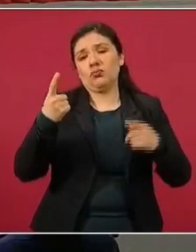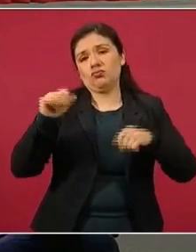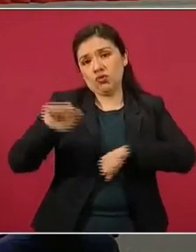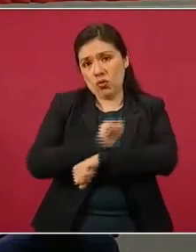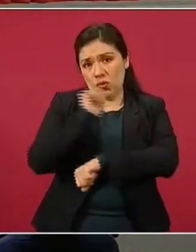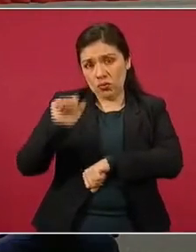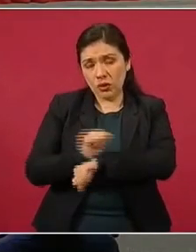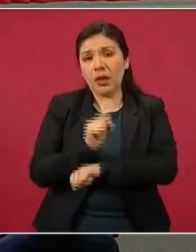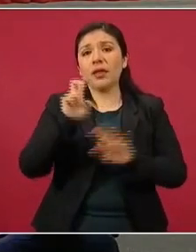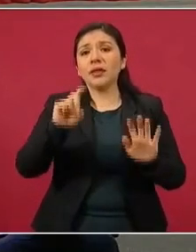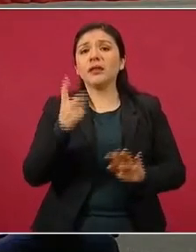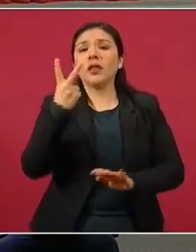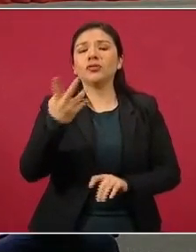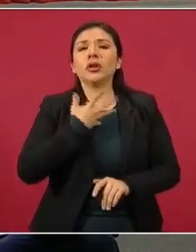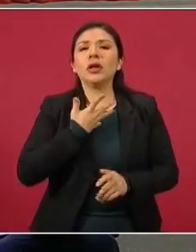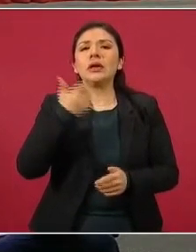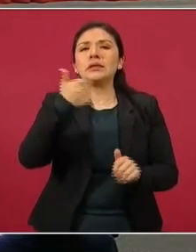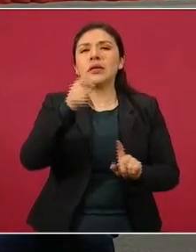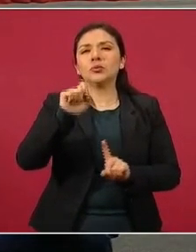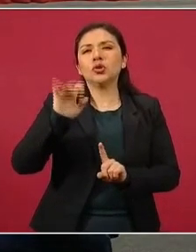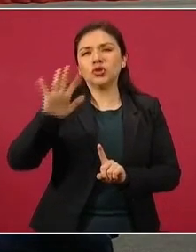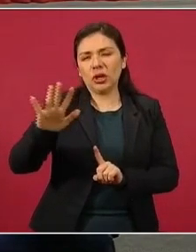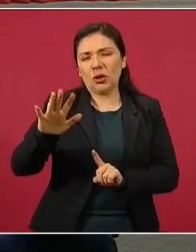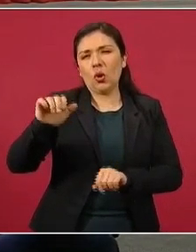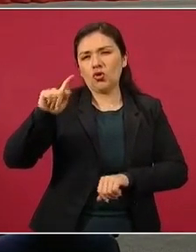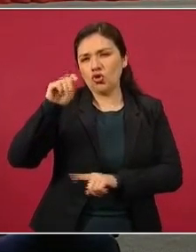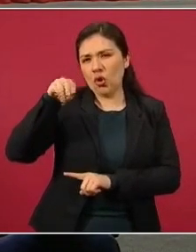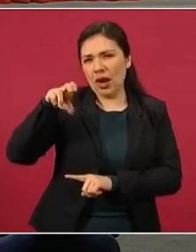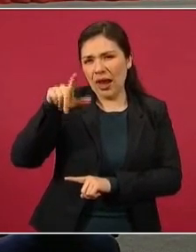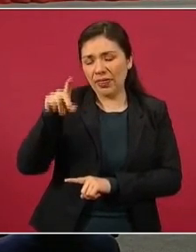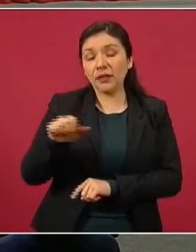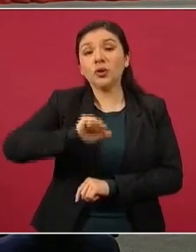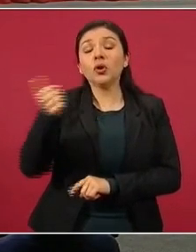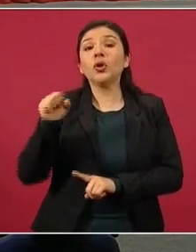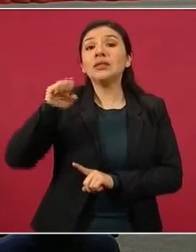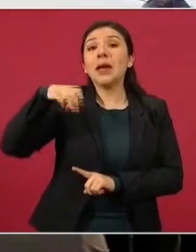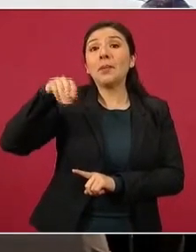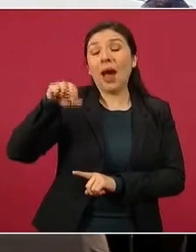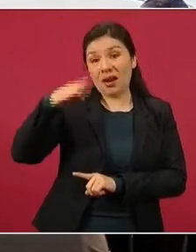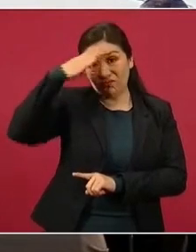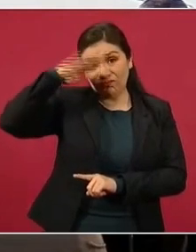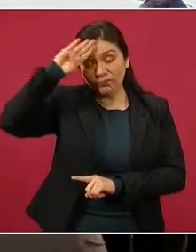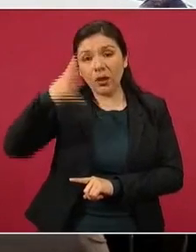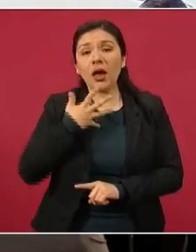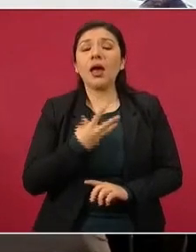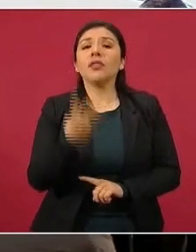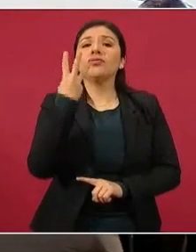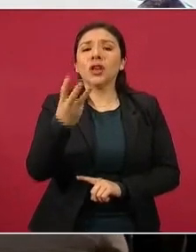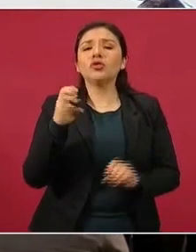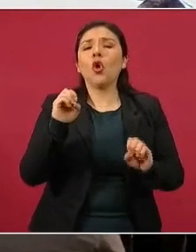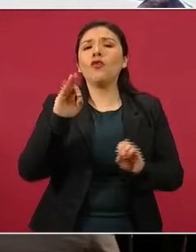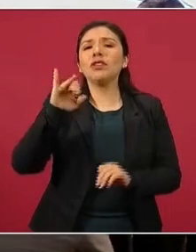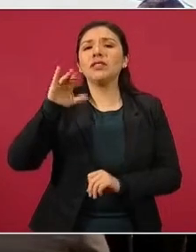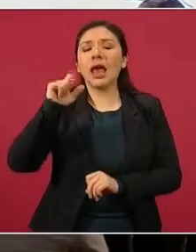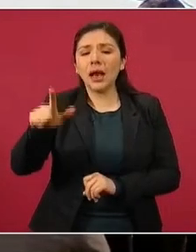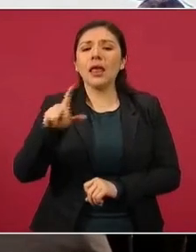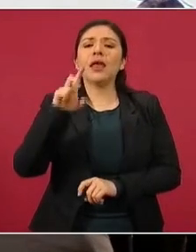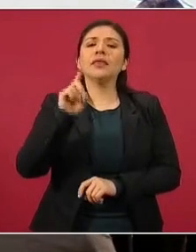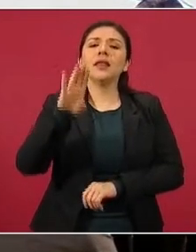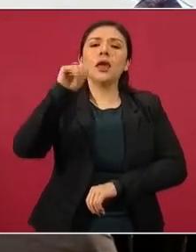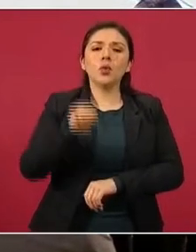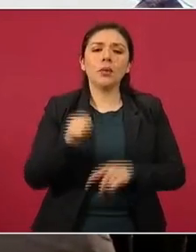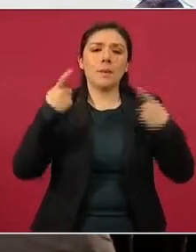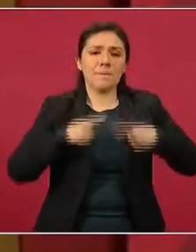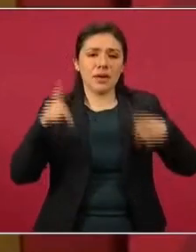vehículos de 6.5 y por parte de la Secretaría de Marina, tres oficiales, 39 elementos y seis vehículos